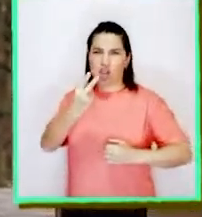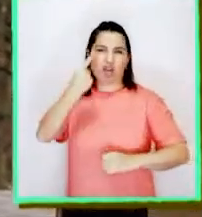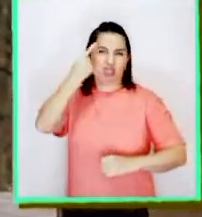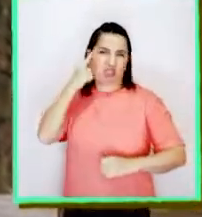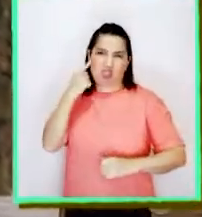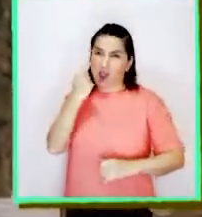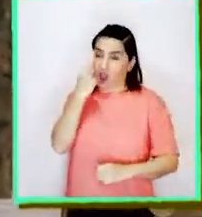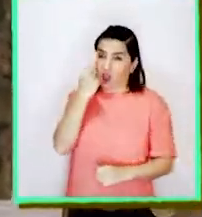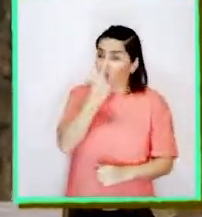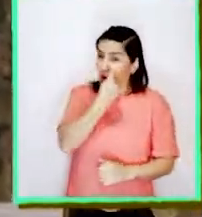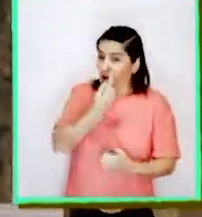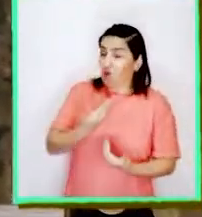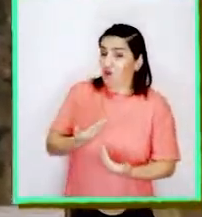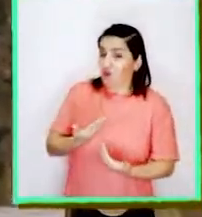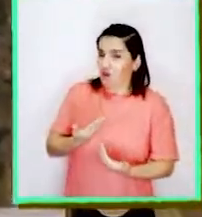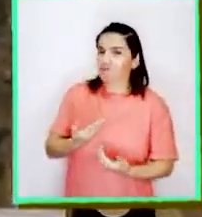los ojos?